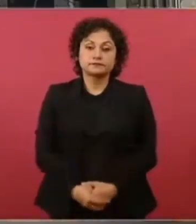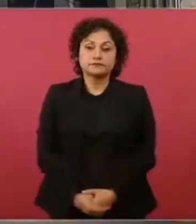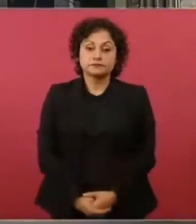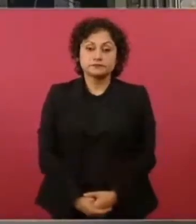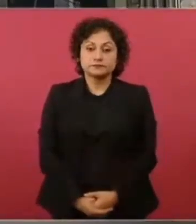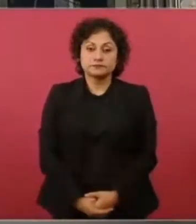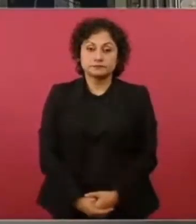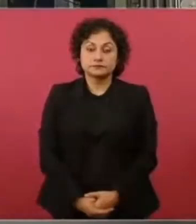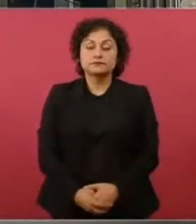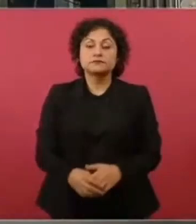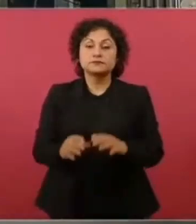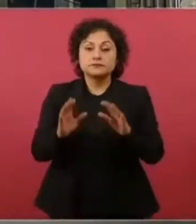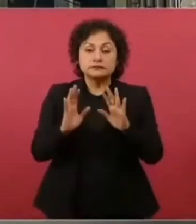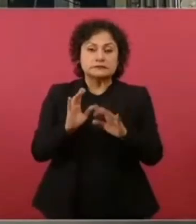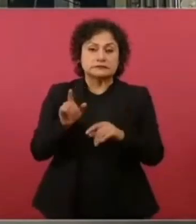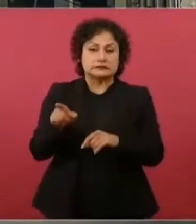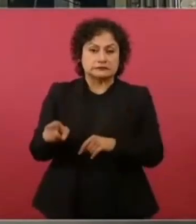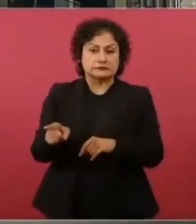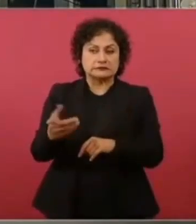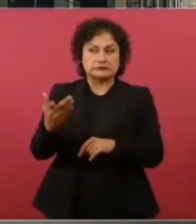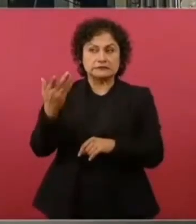más enfermo